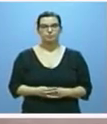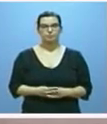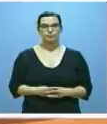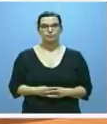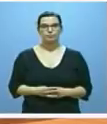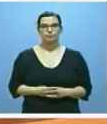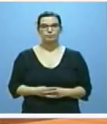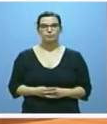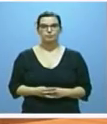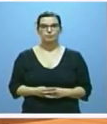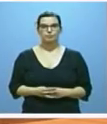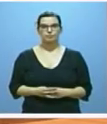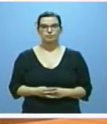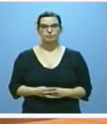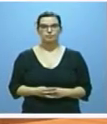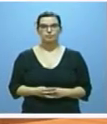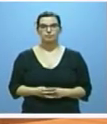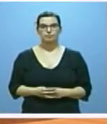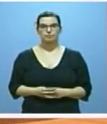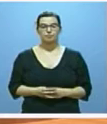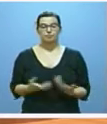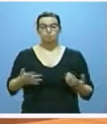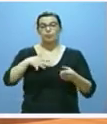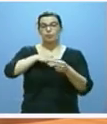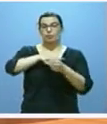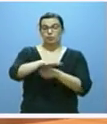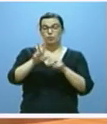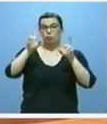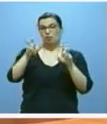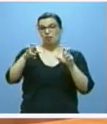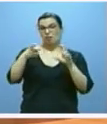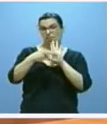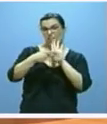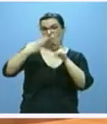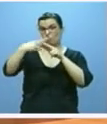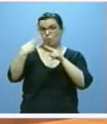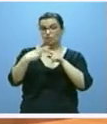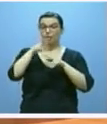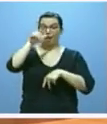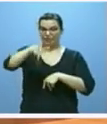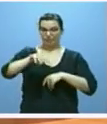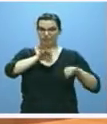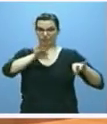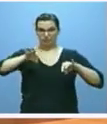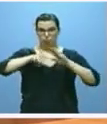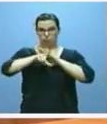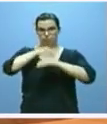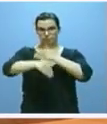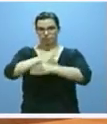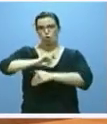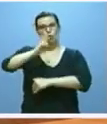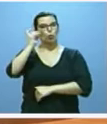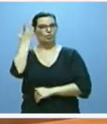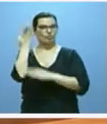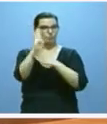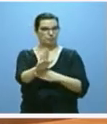En este mismo ámbito de la calidad de la política está en tramitación ante esta Cámara otra iniciativa que